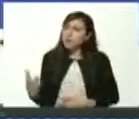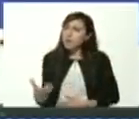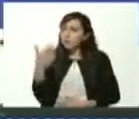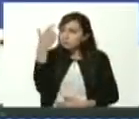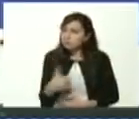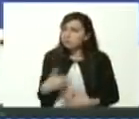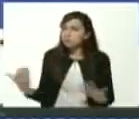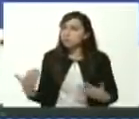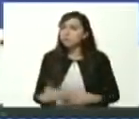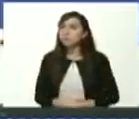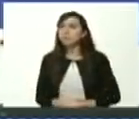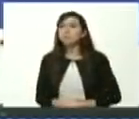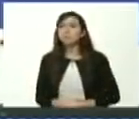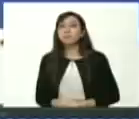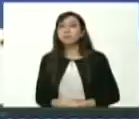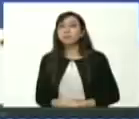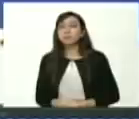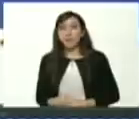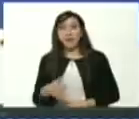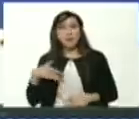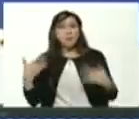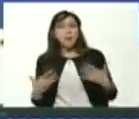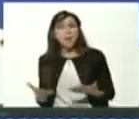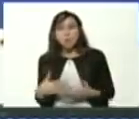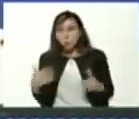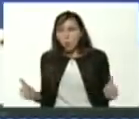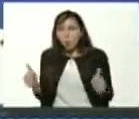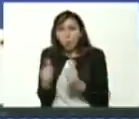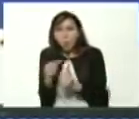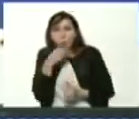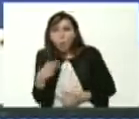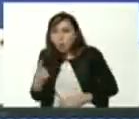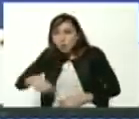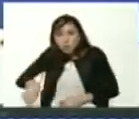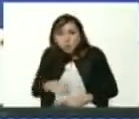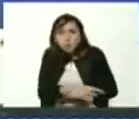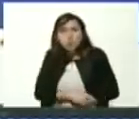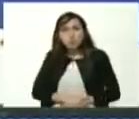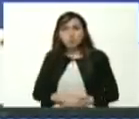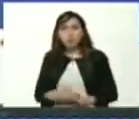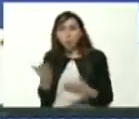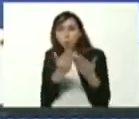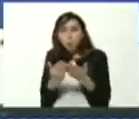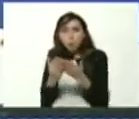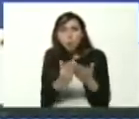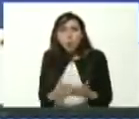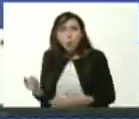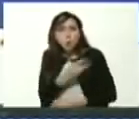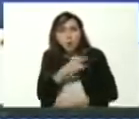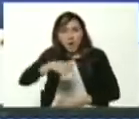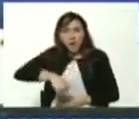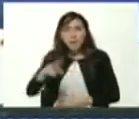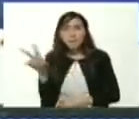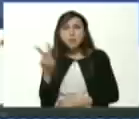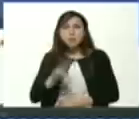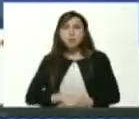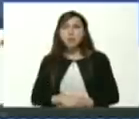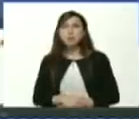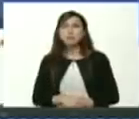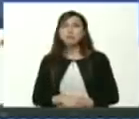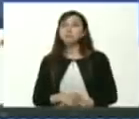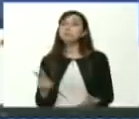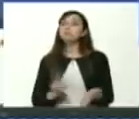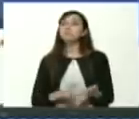universitarios ahí me alegra mucho cuando estoy reunido con ustedes los estudiantes universitarios del país ¿verdad?